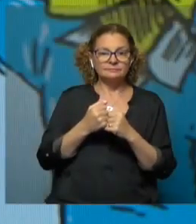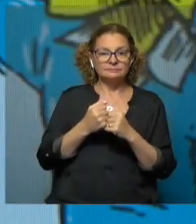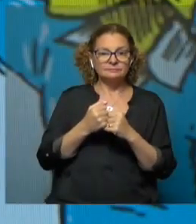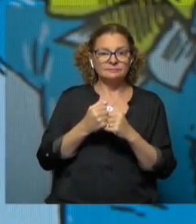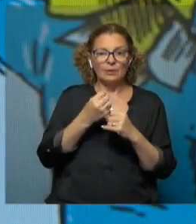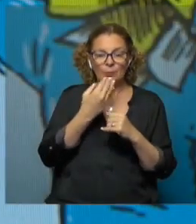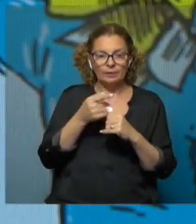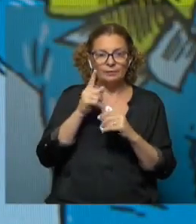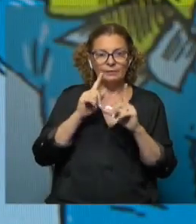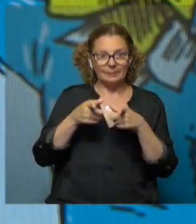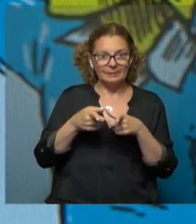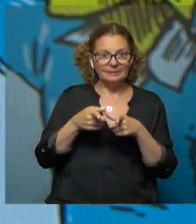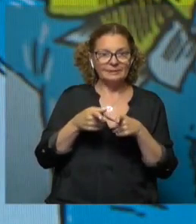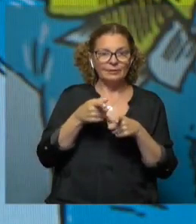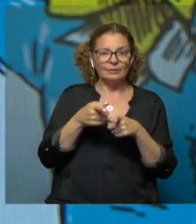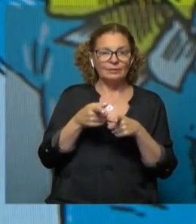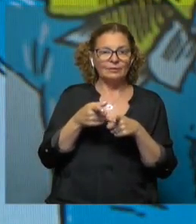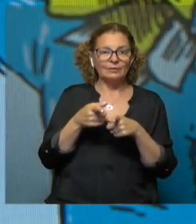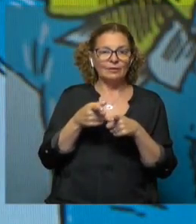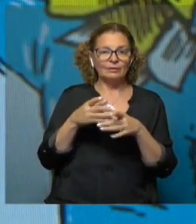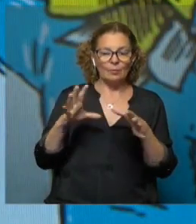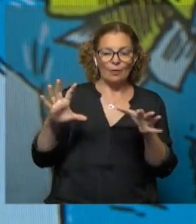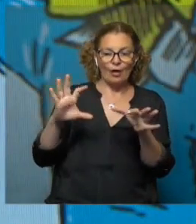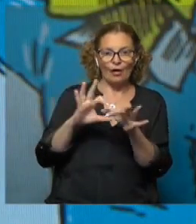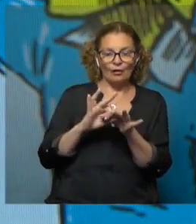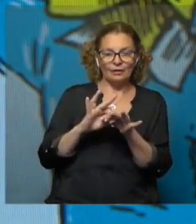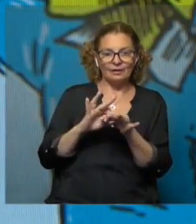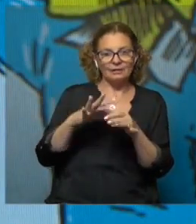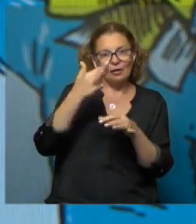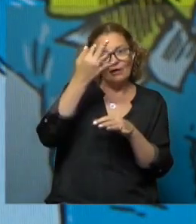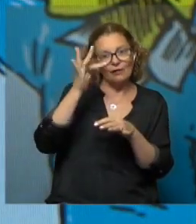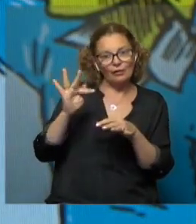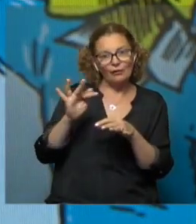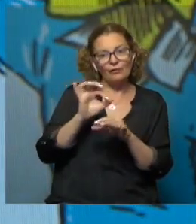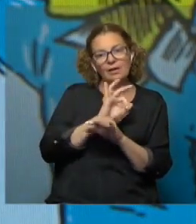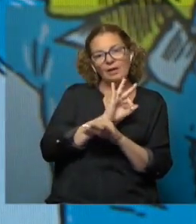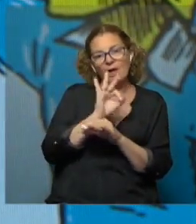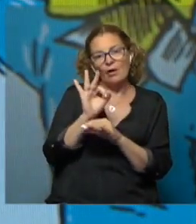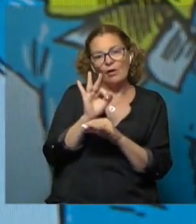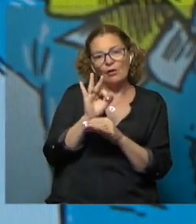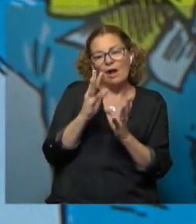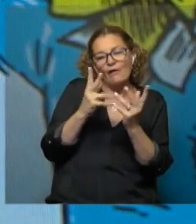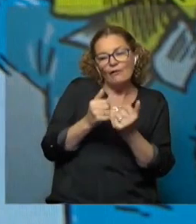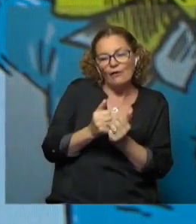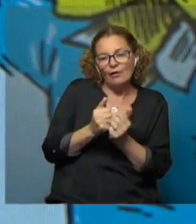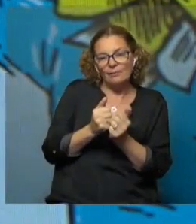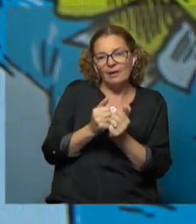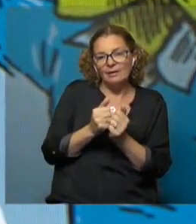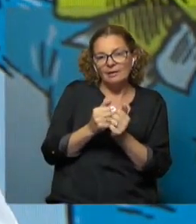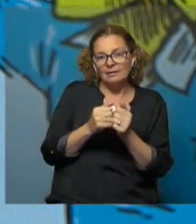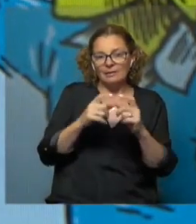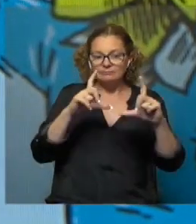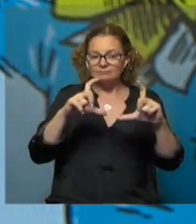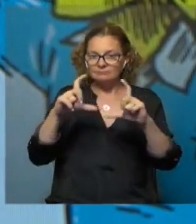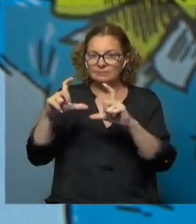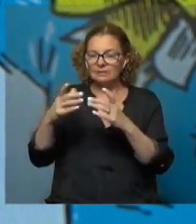Y bueno, y también conecta con la filosofía o el estilo de la publicación que estamos